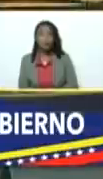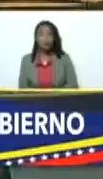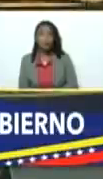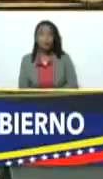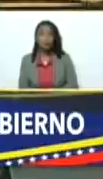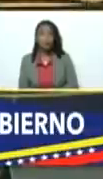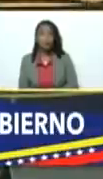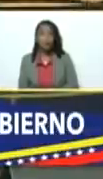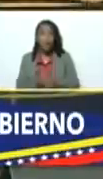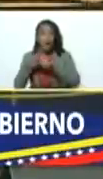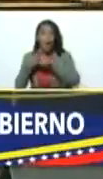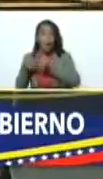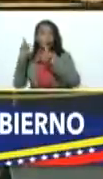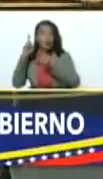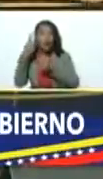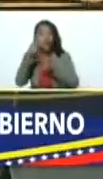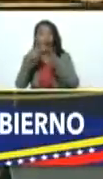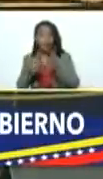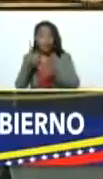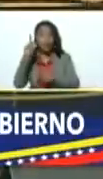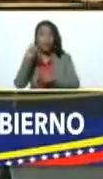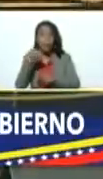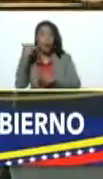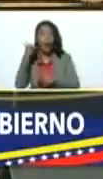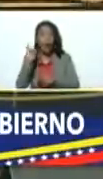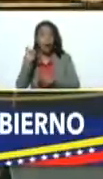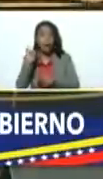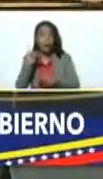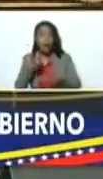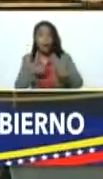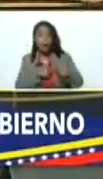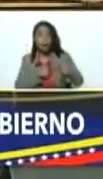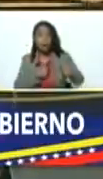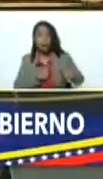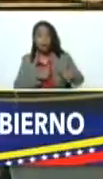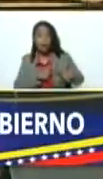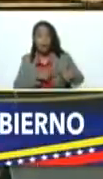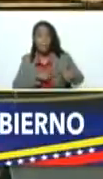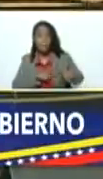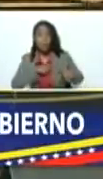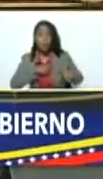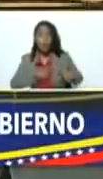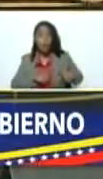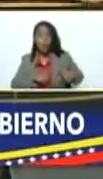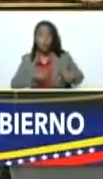las otras variantes también daban secuelas de pericarditis